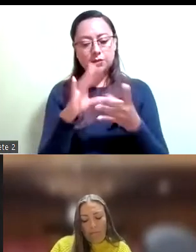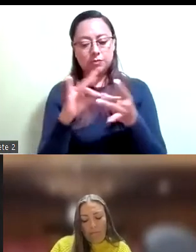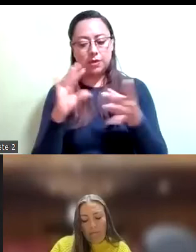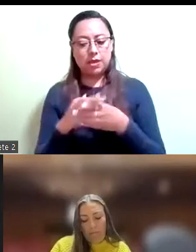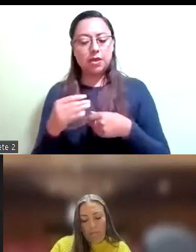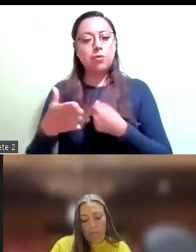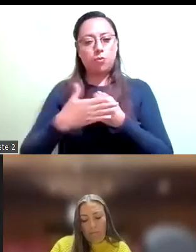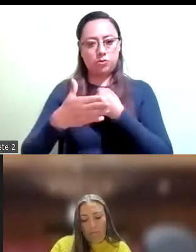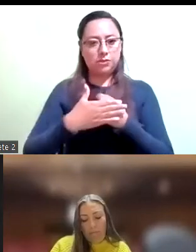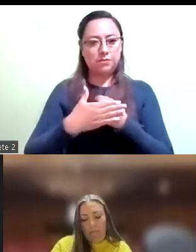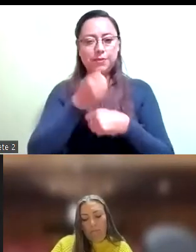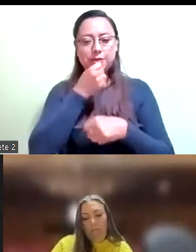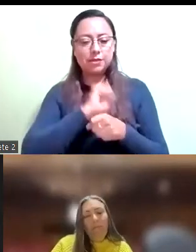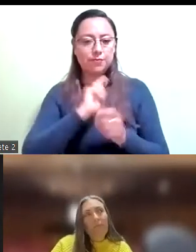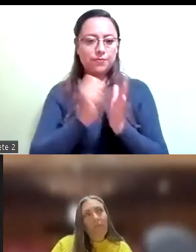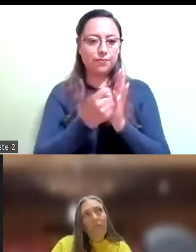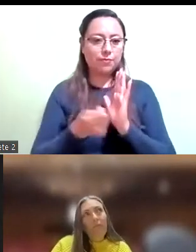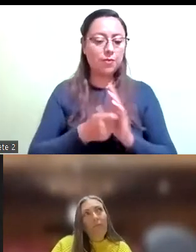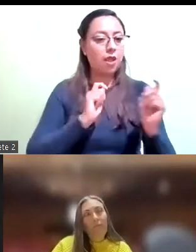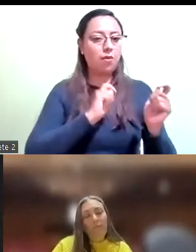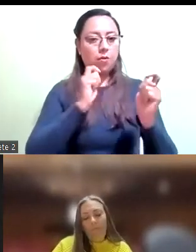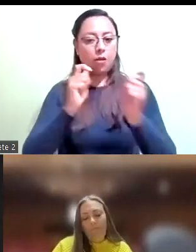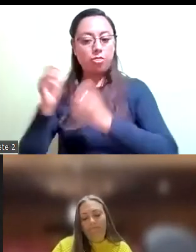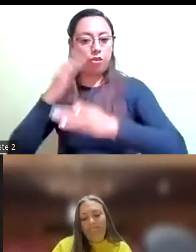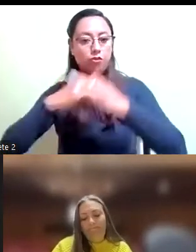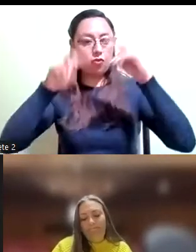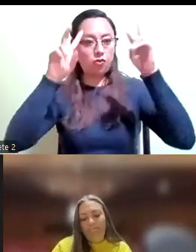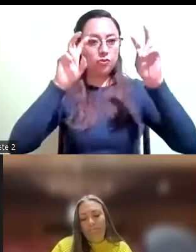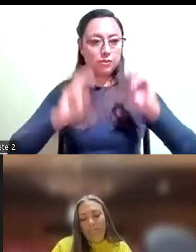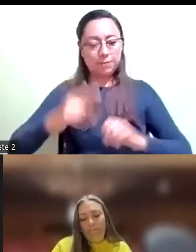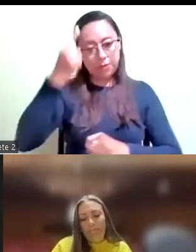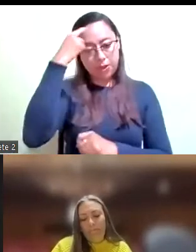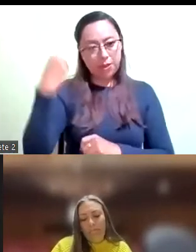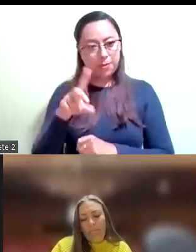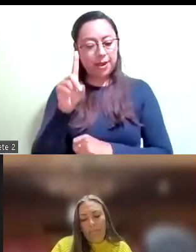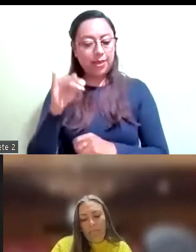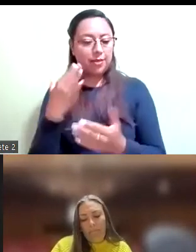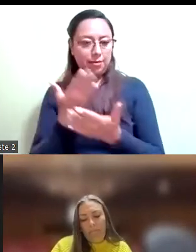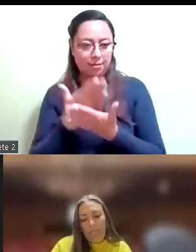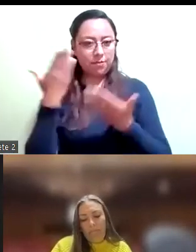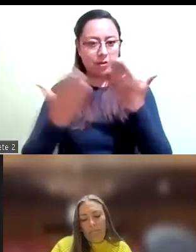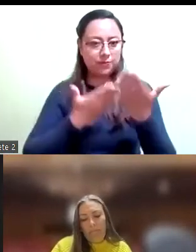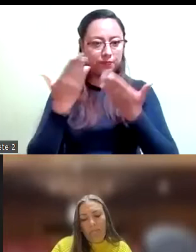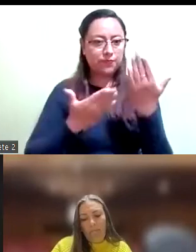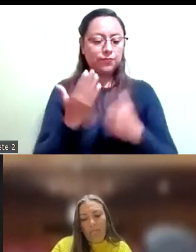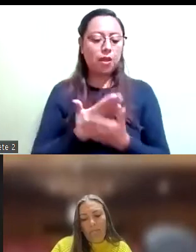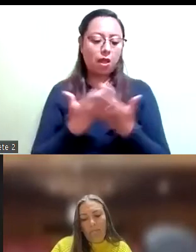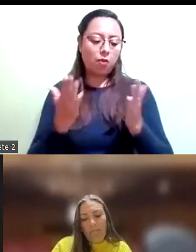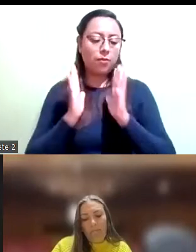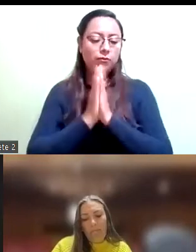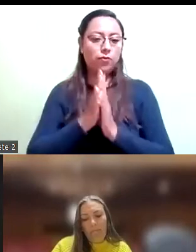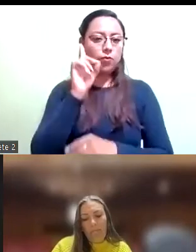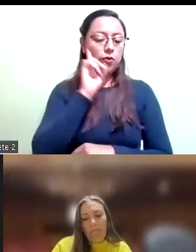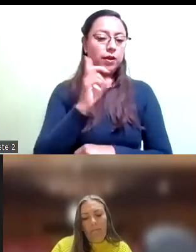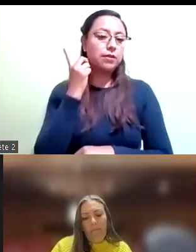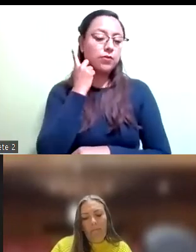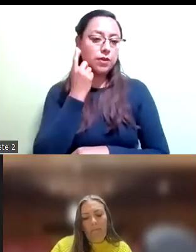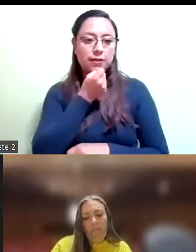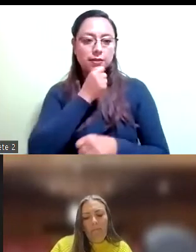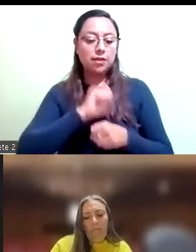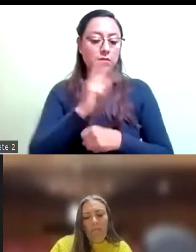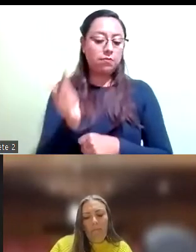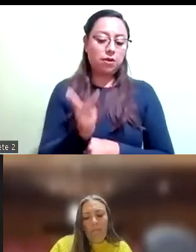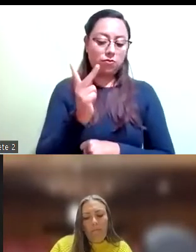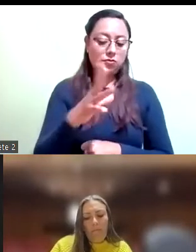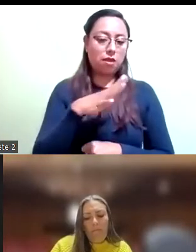técnico les hará llegar la actualización de los asuntos turnados para estudio y dictamen comiendo respetuosamente a la diputada secretaria pregúnta si hay